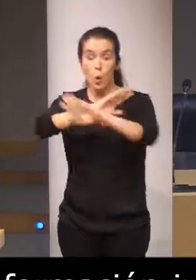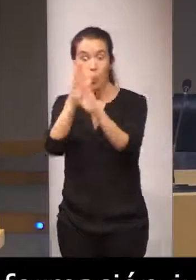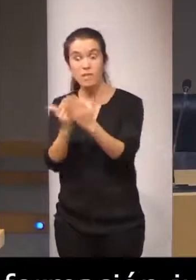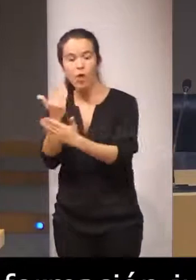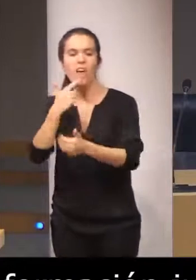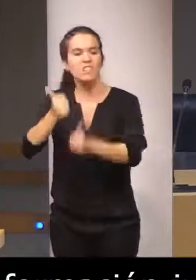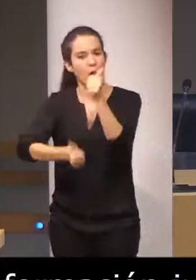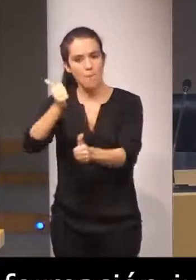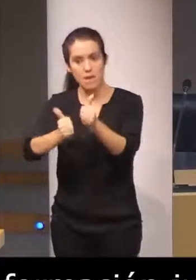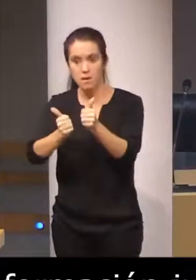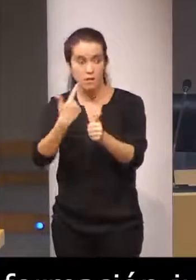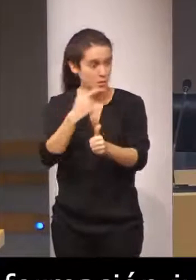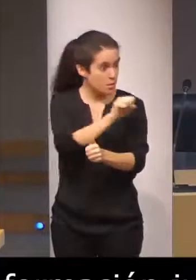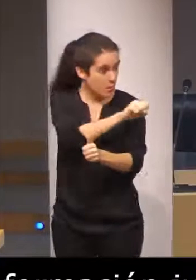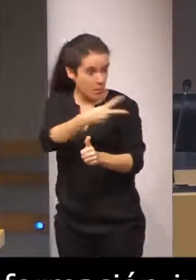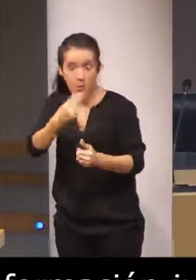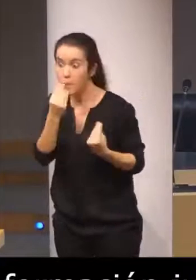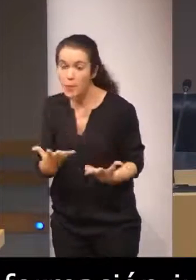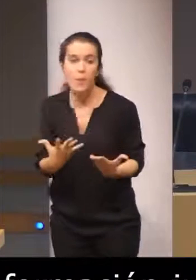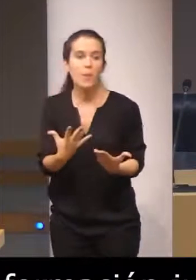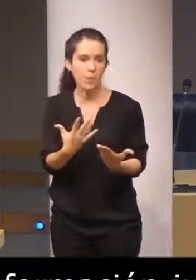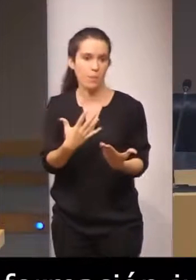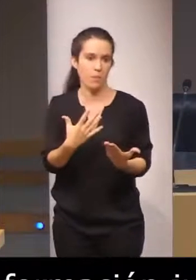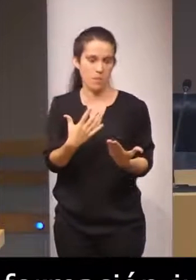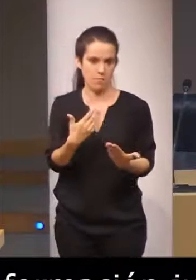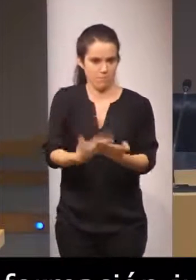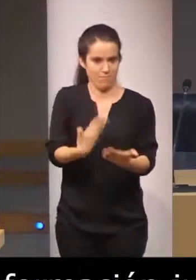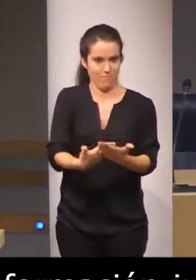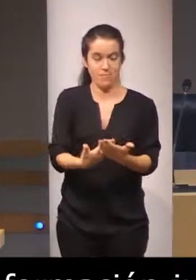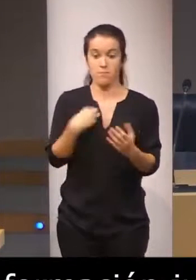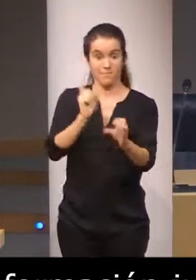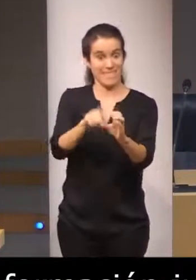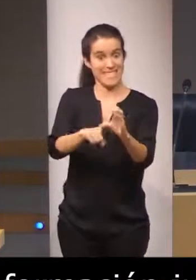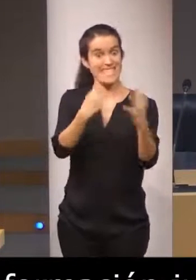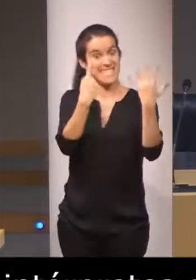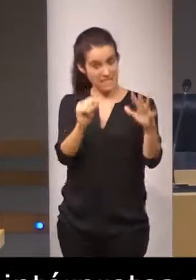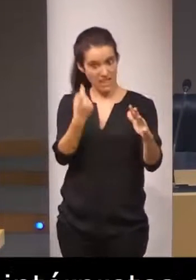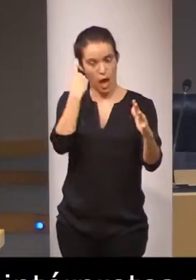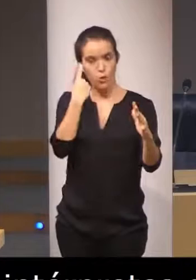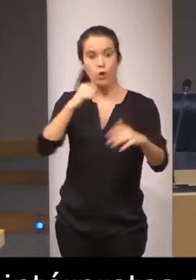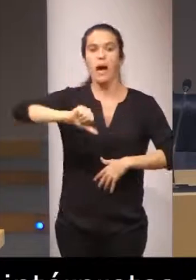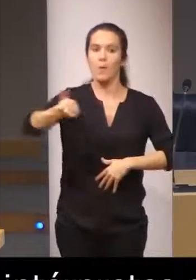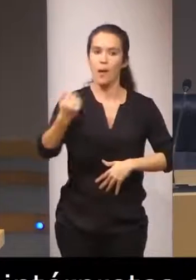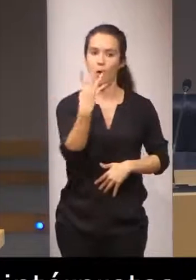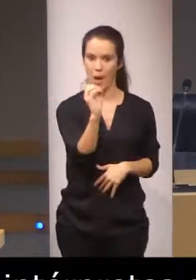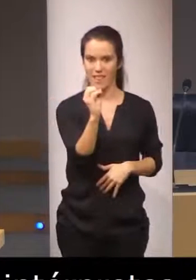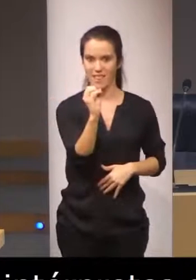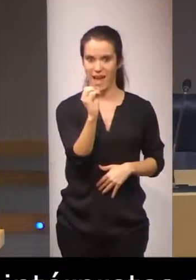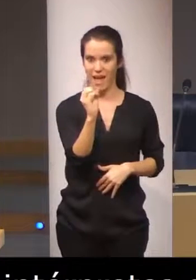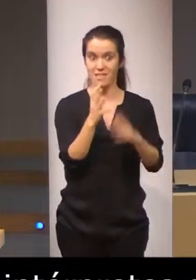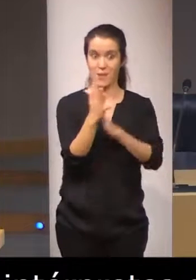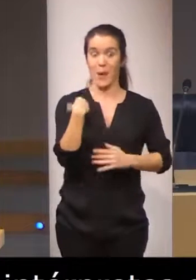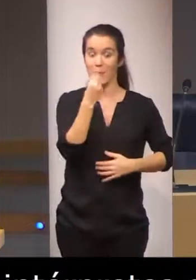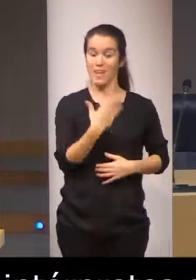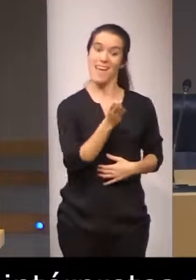se les acreditaba se matricularon 60 alumnos aprobaron 40 con lo cual México ha duplicado el